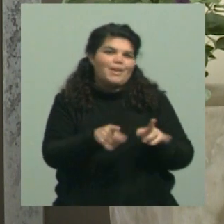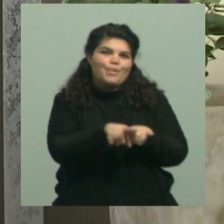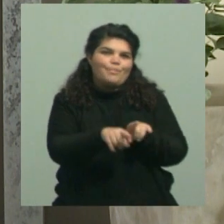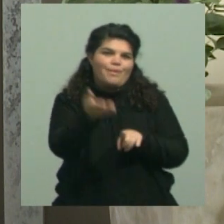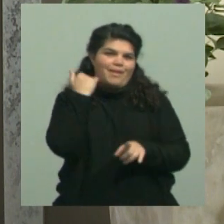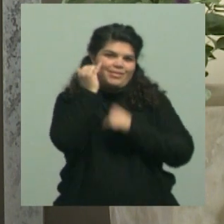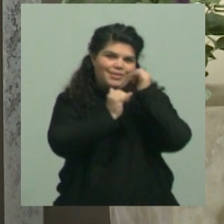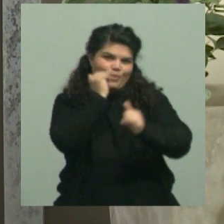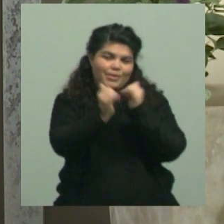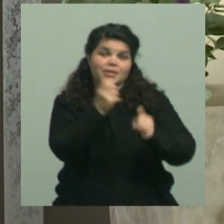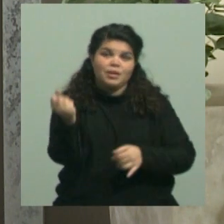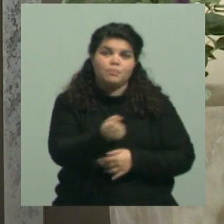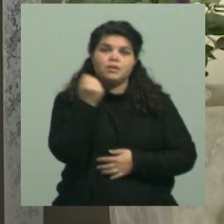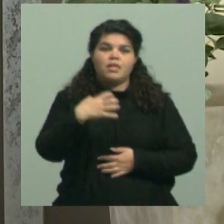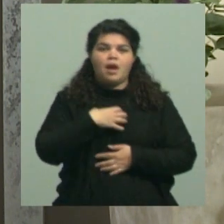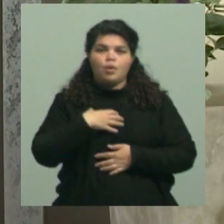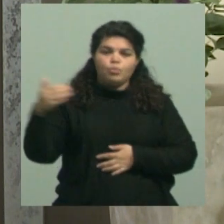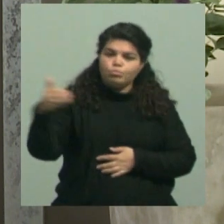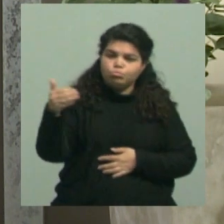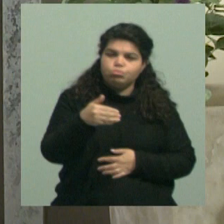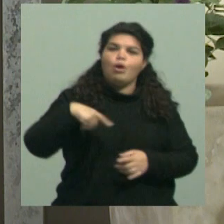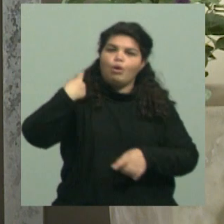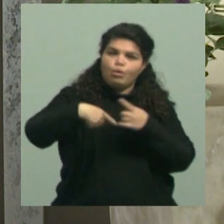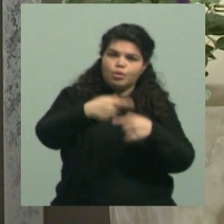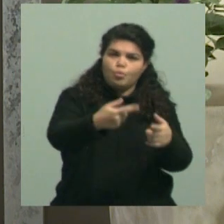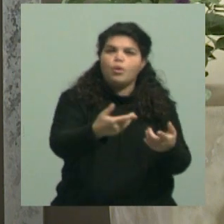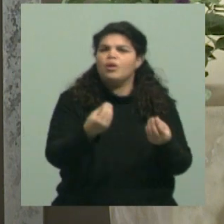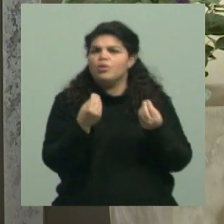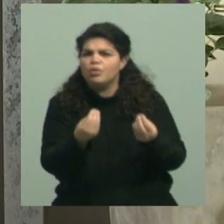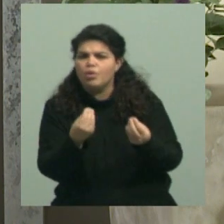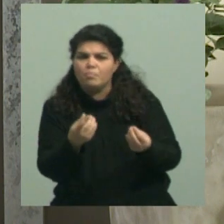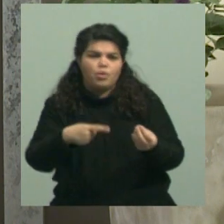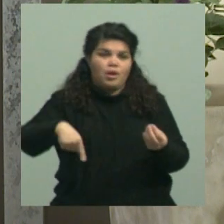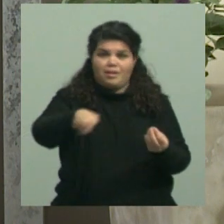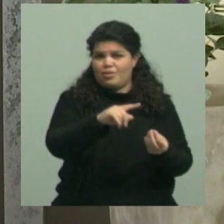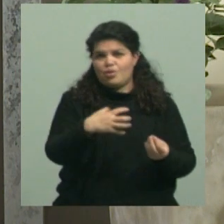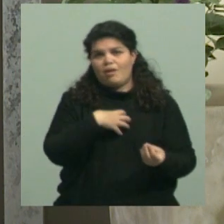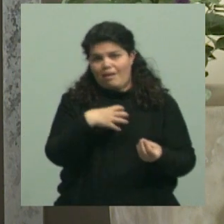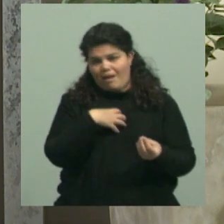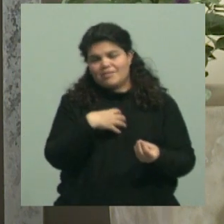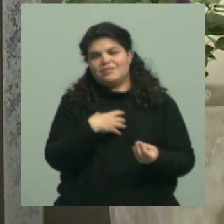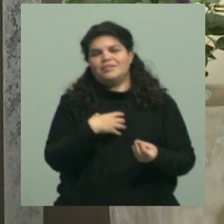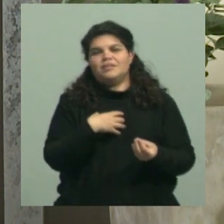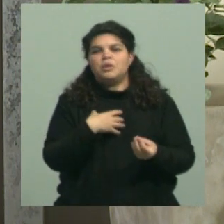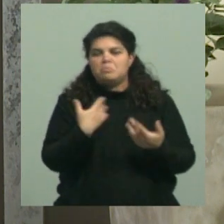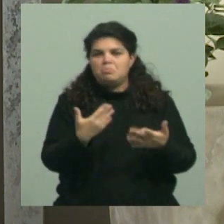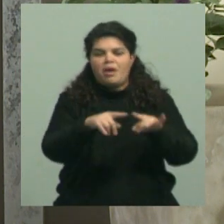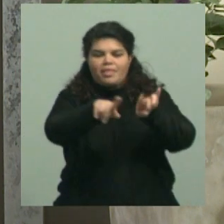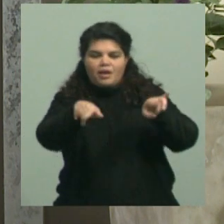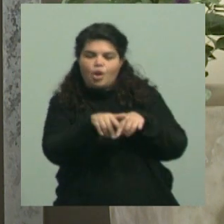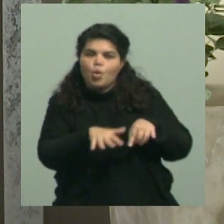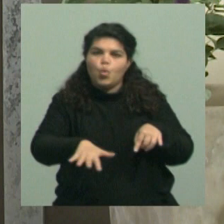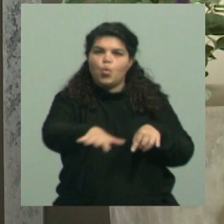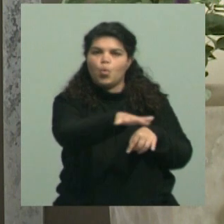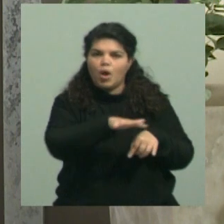estudiantes puedan asistir, que puedan tomar clases, ya dijimos, en un espacio, en un